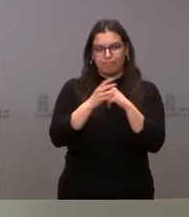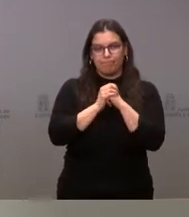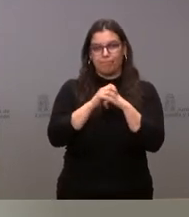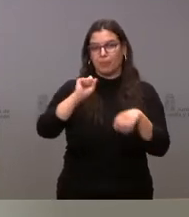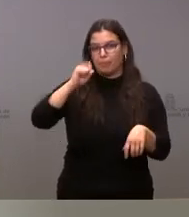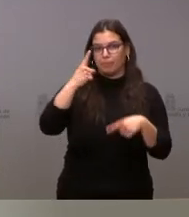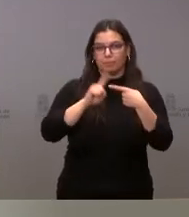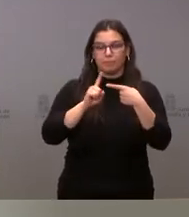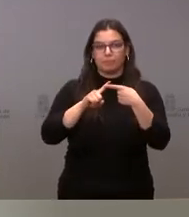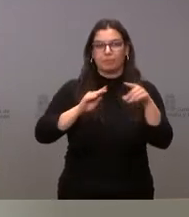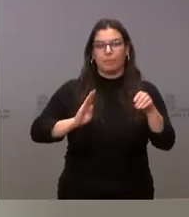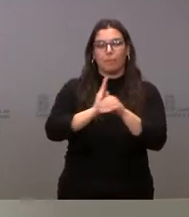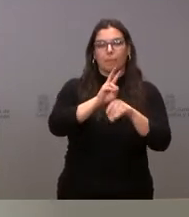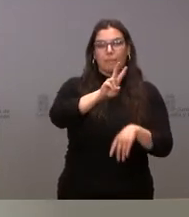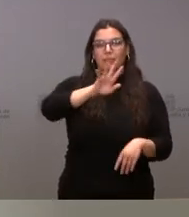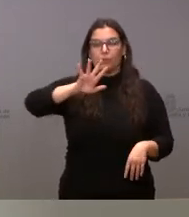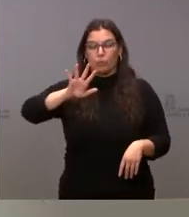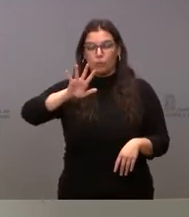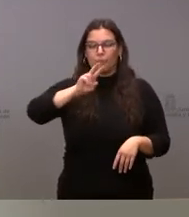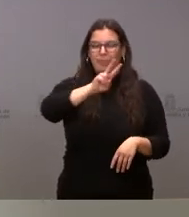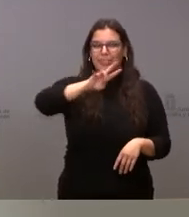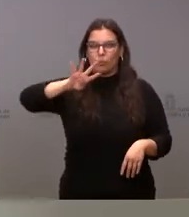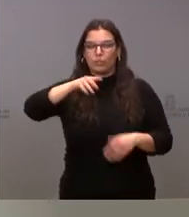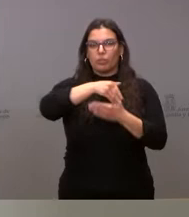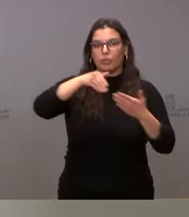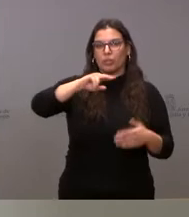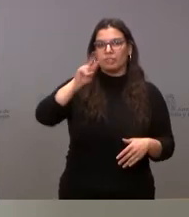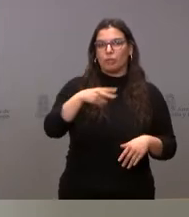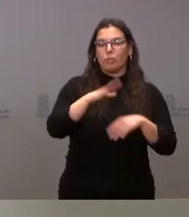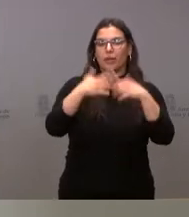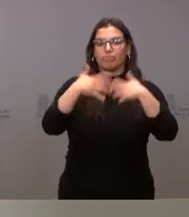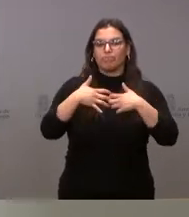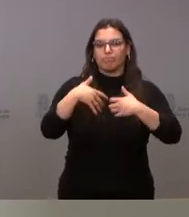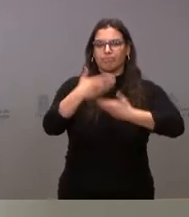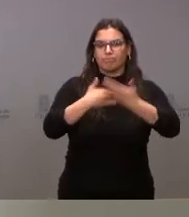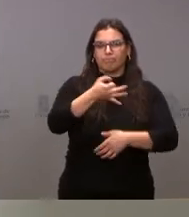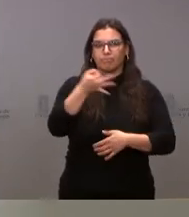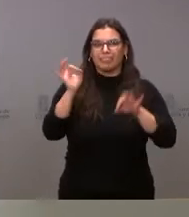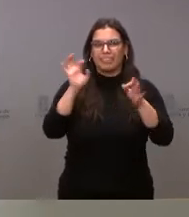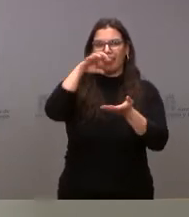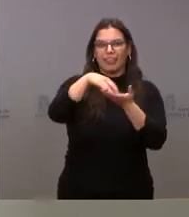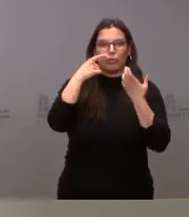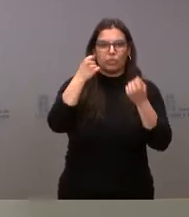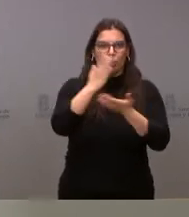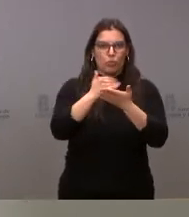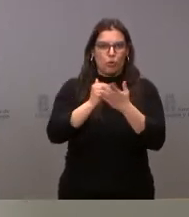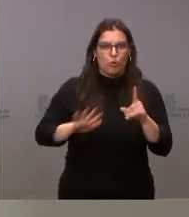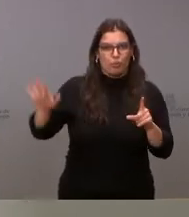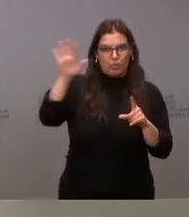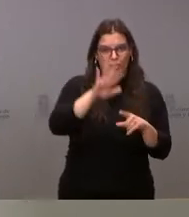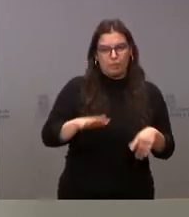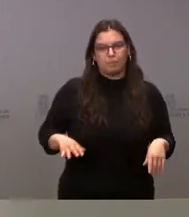destacar que se han destinado 24 millones de euros para el correcto funcionamiento de los centros de salud de nuestra comunidad autónoma.